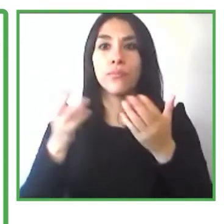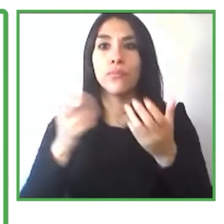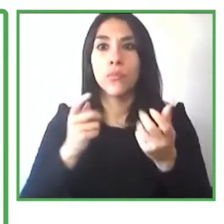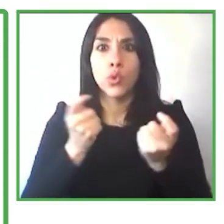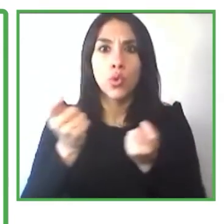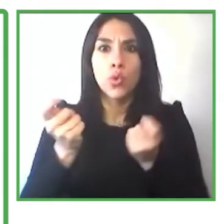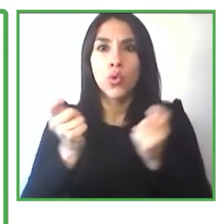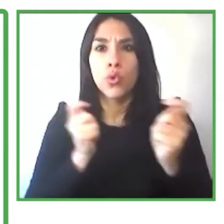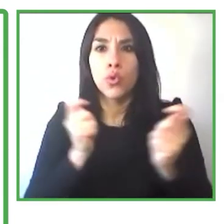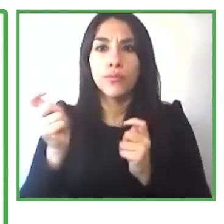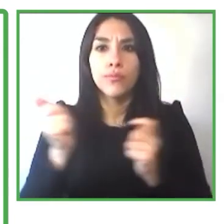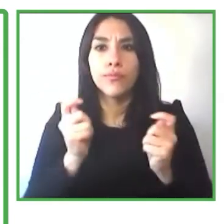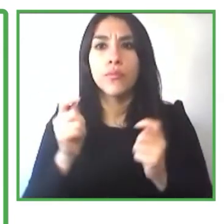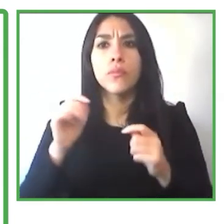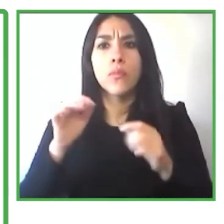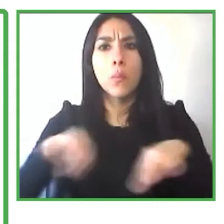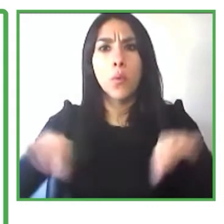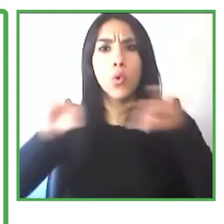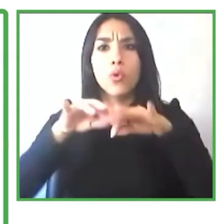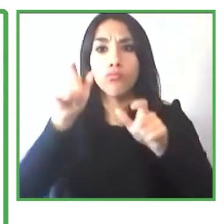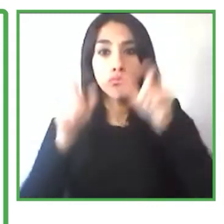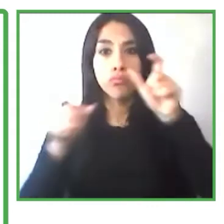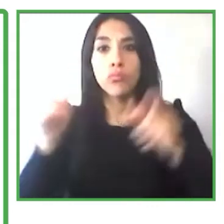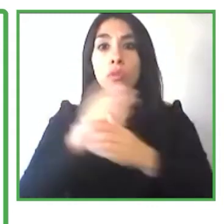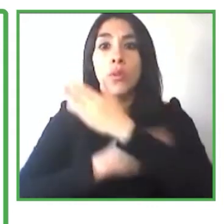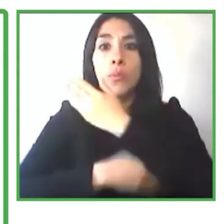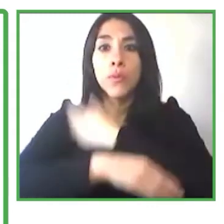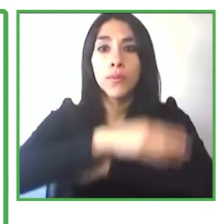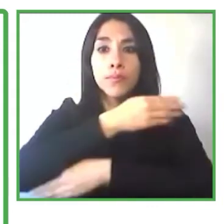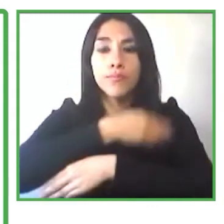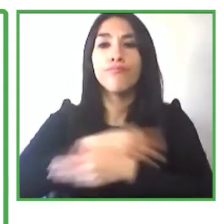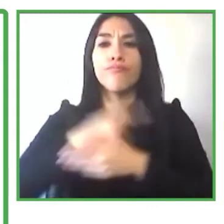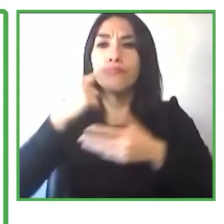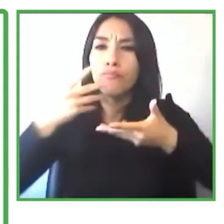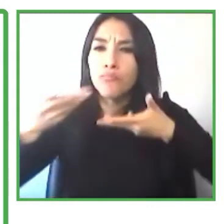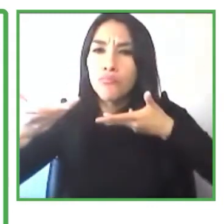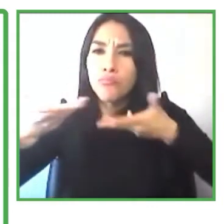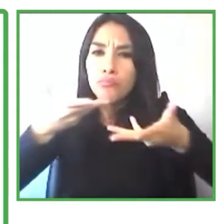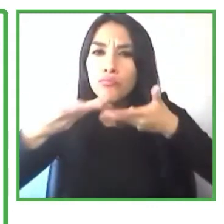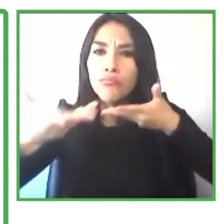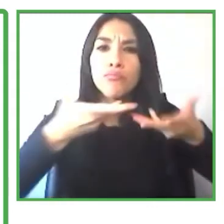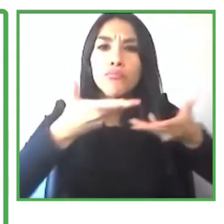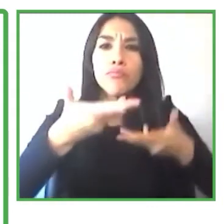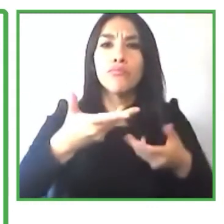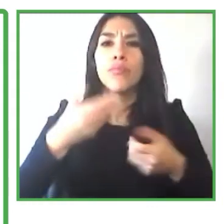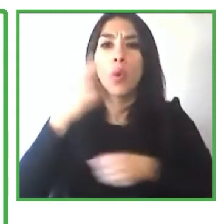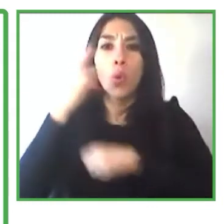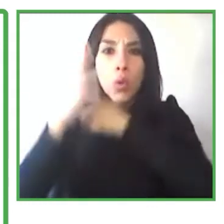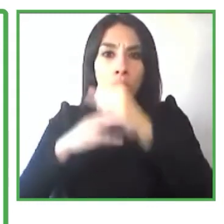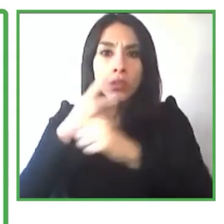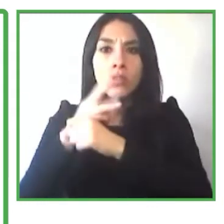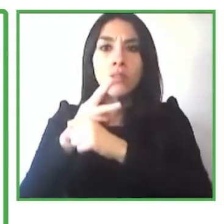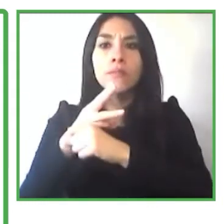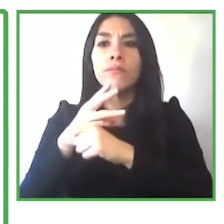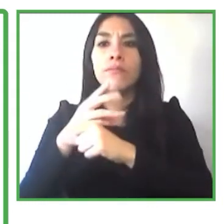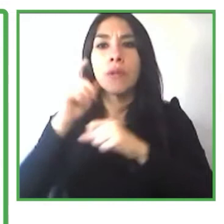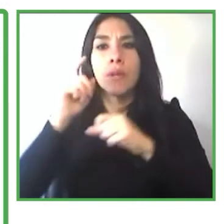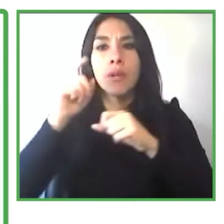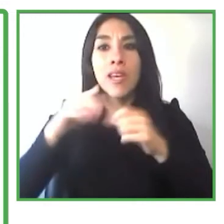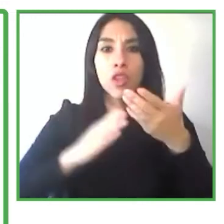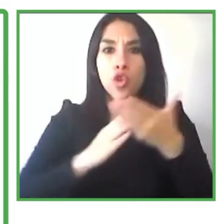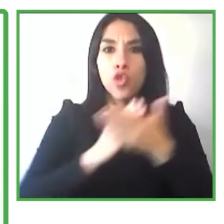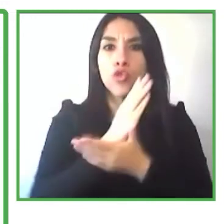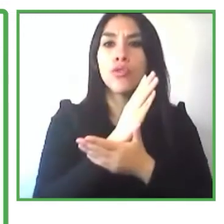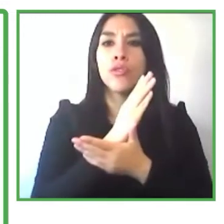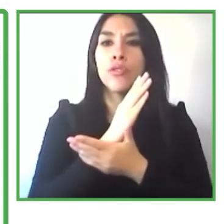para las economías y comunidades en el mundo permitimos a las corporaciones